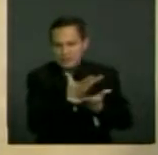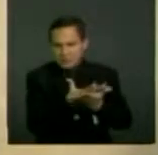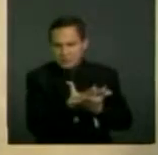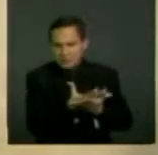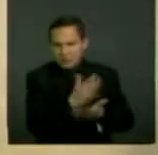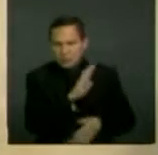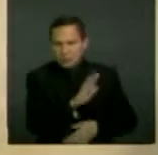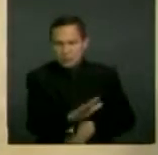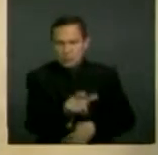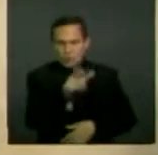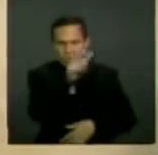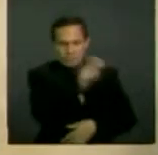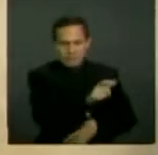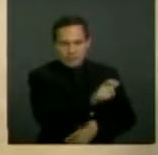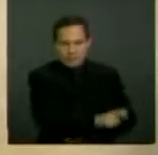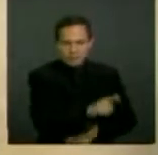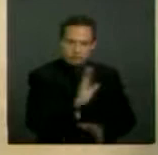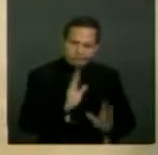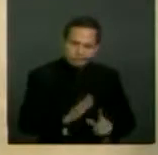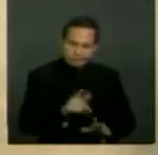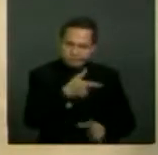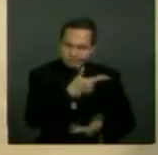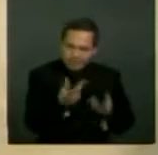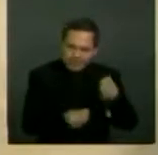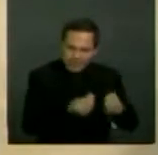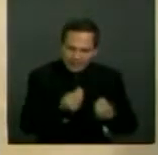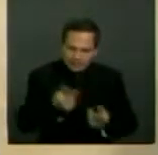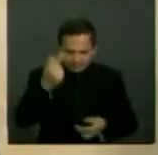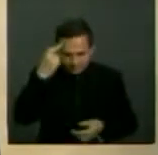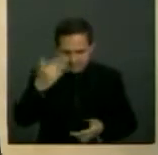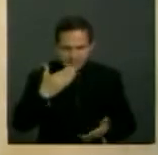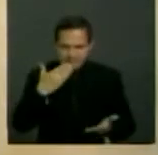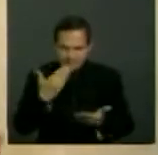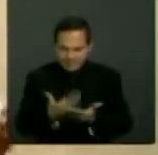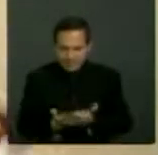es un sujeto pasivo adicional. Muchas gracias.